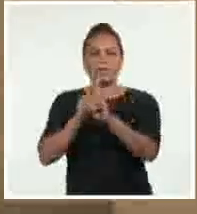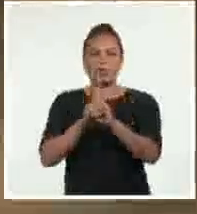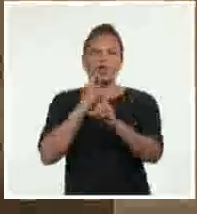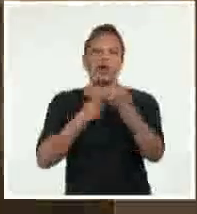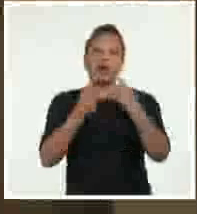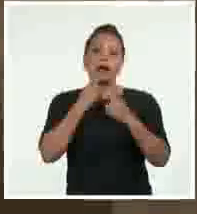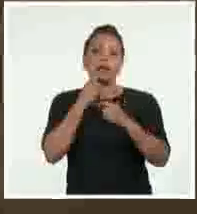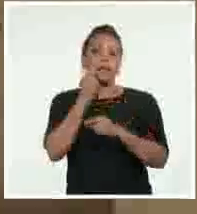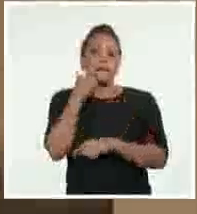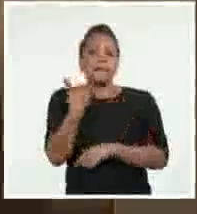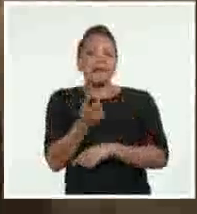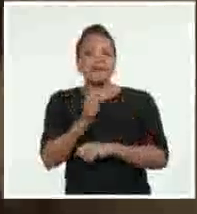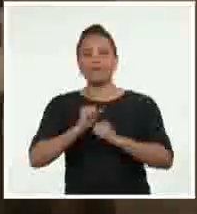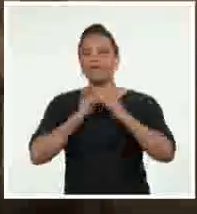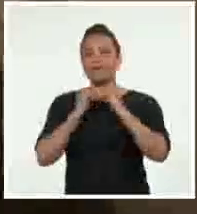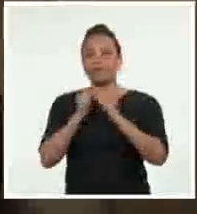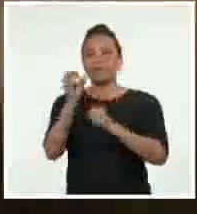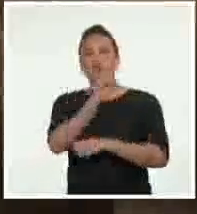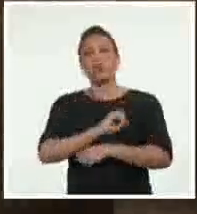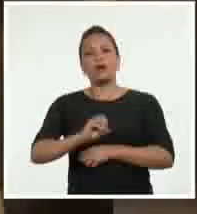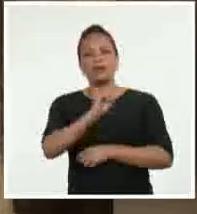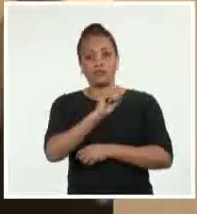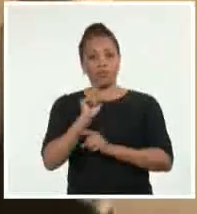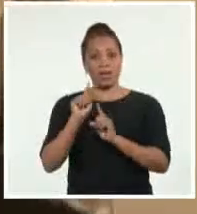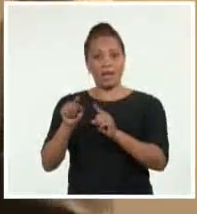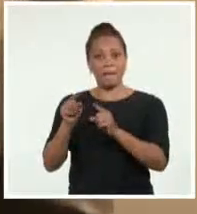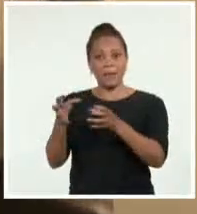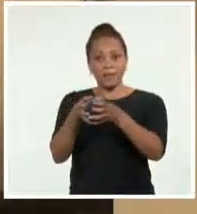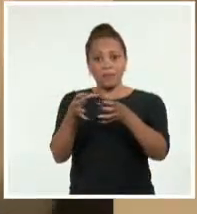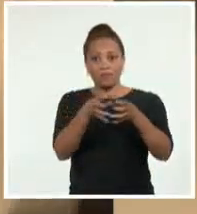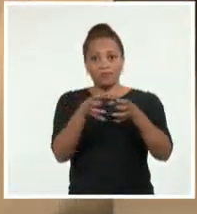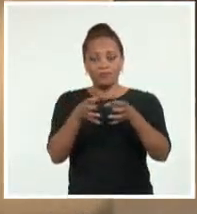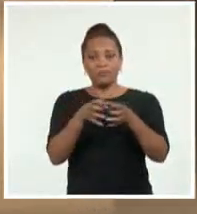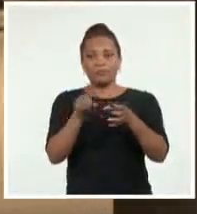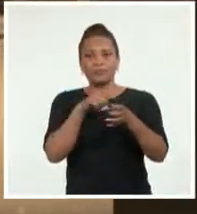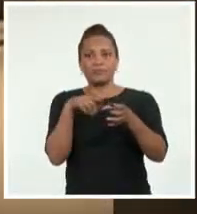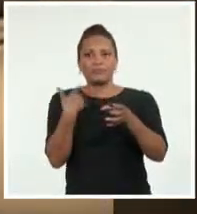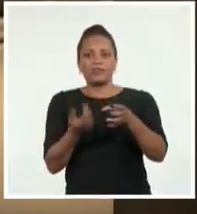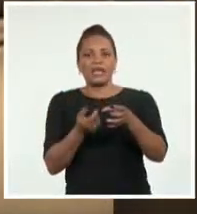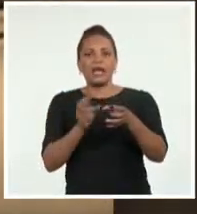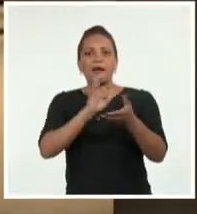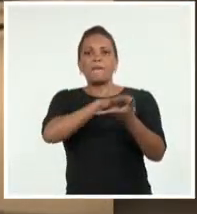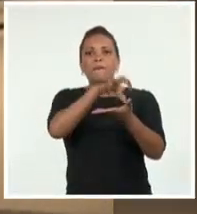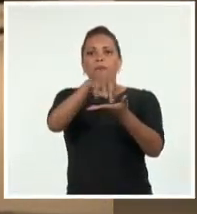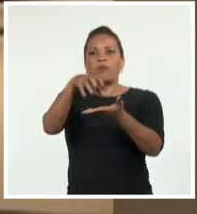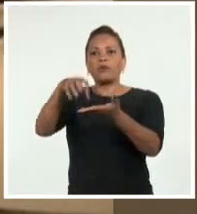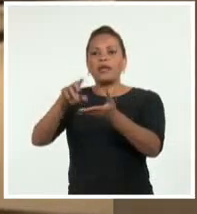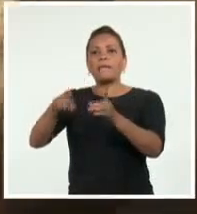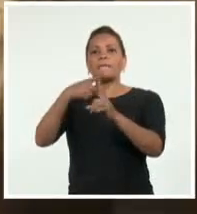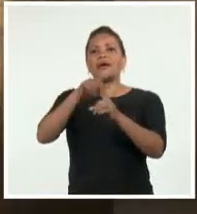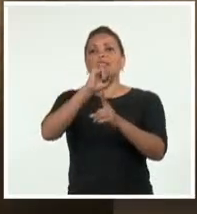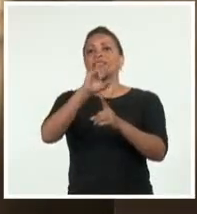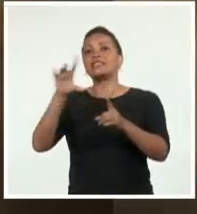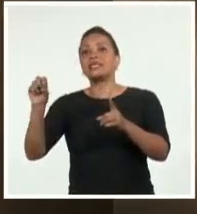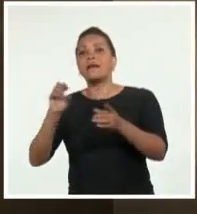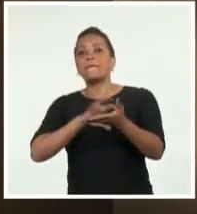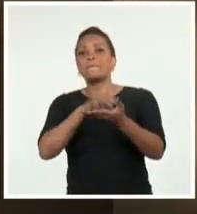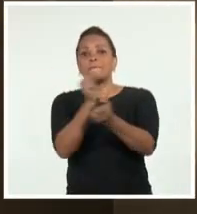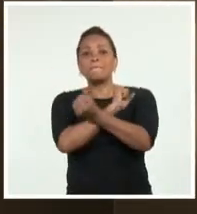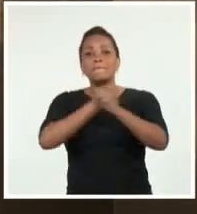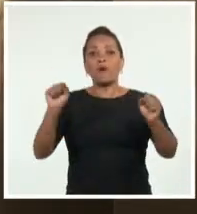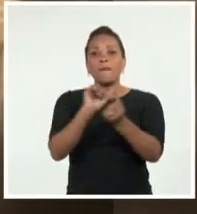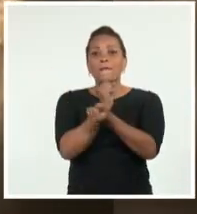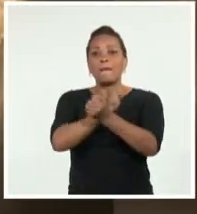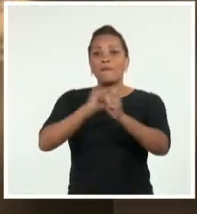acciones de mayor repercusión que organizó Abreu Fontán desde la clandestinidad fue la colocación de más de 100 bombas en una sola noche.